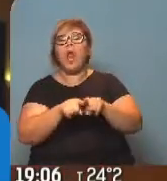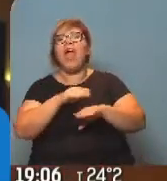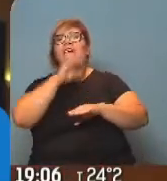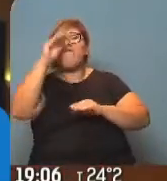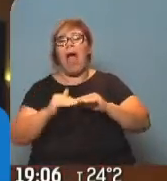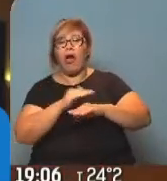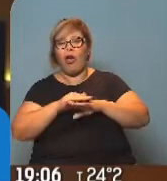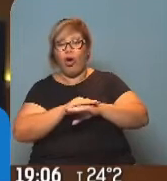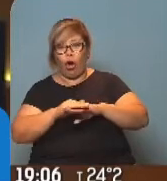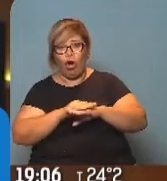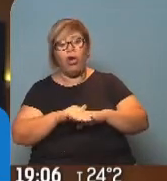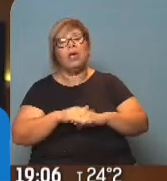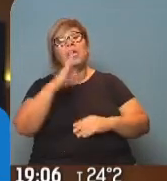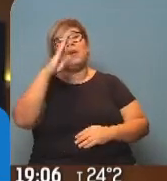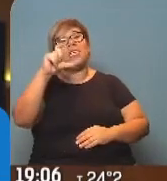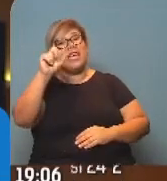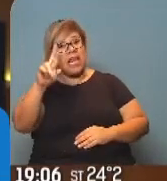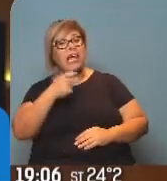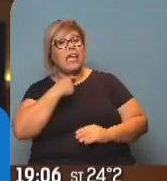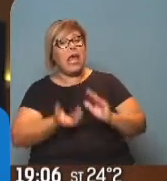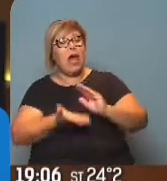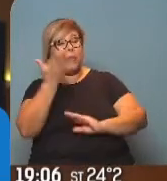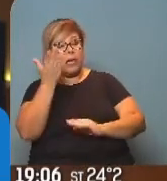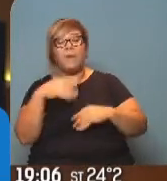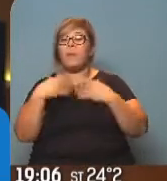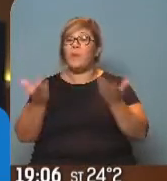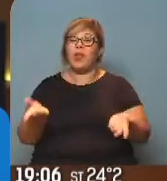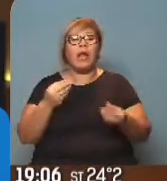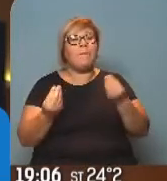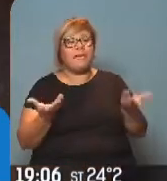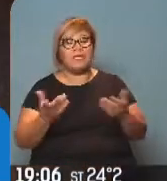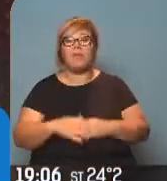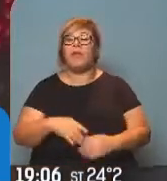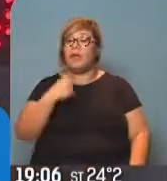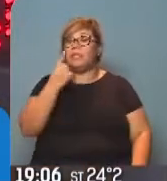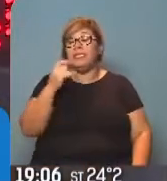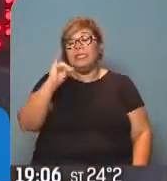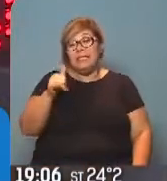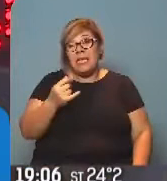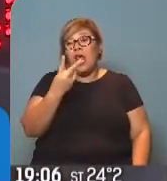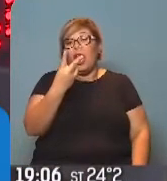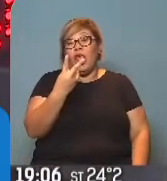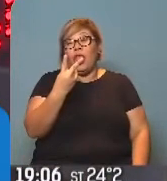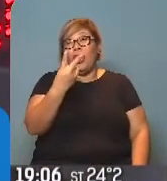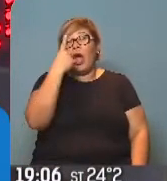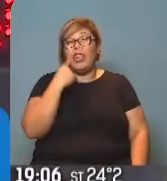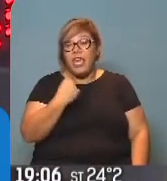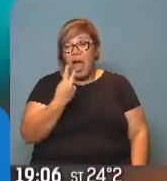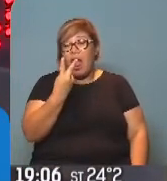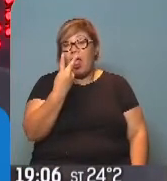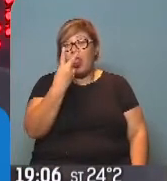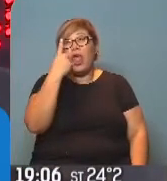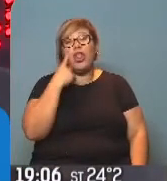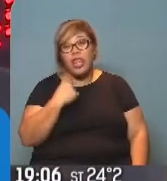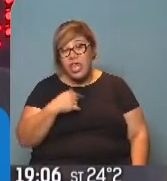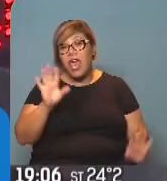en realidad más cerca del centro de esta zona no intervención. Es cierto, tuvimos solo dos días hasta ahora de jornada